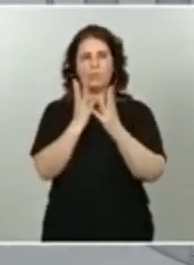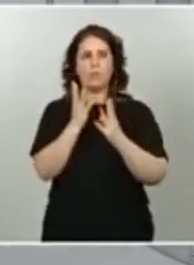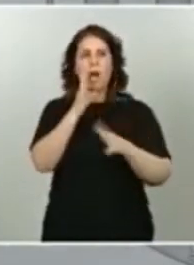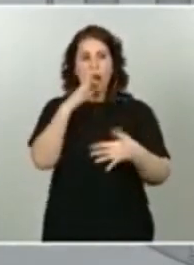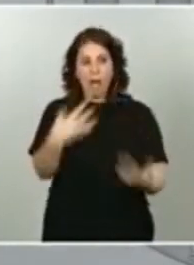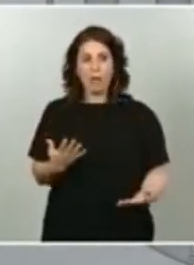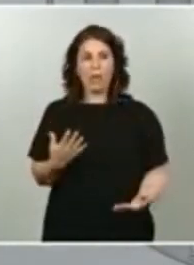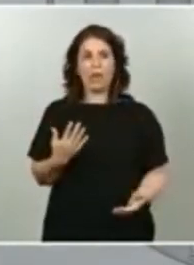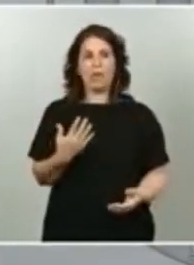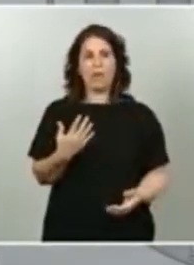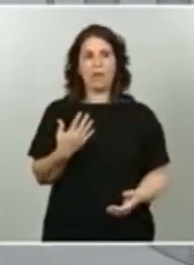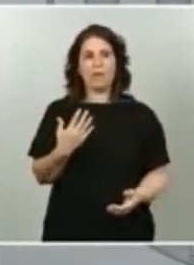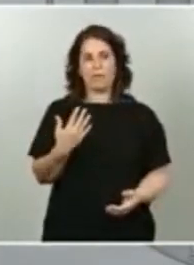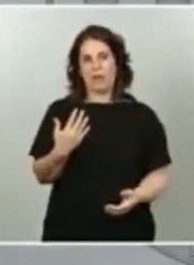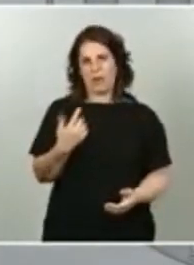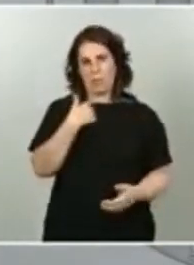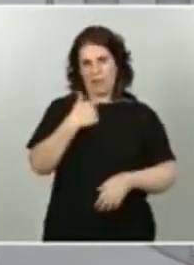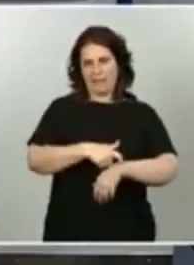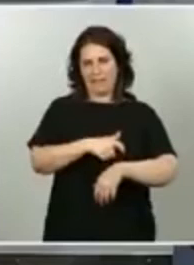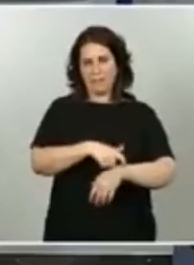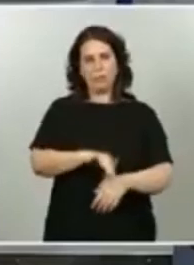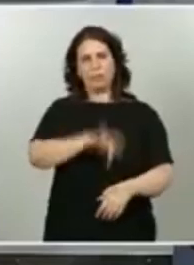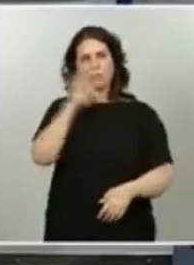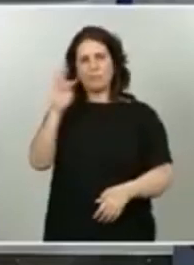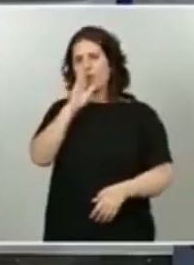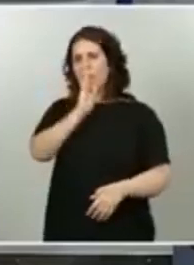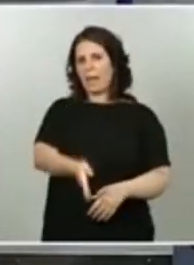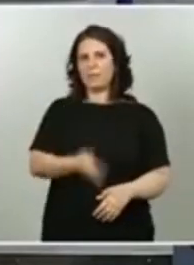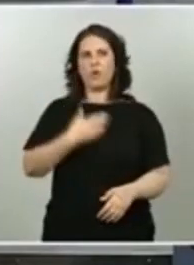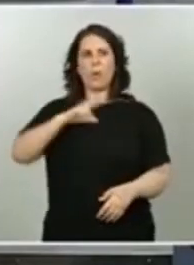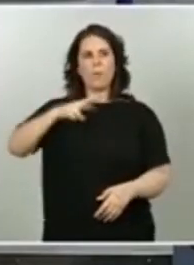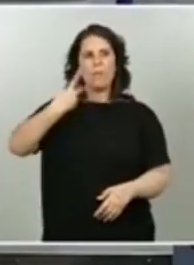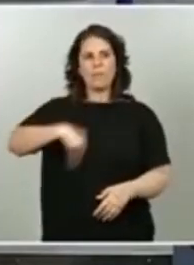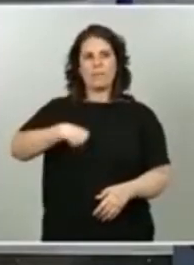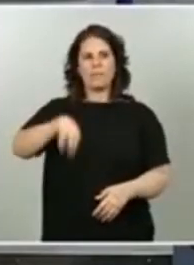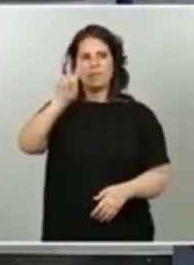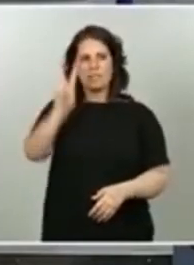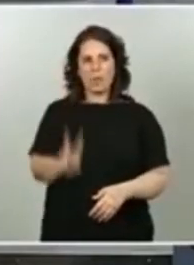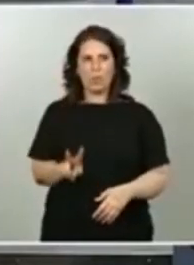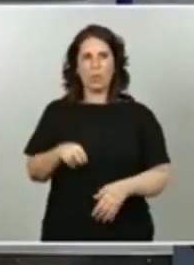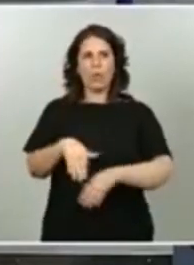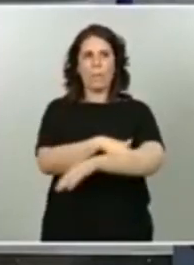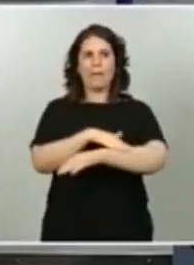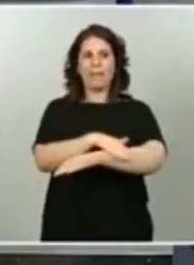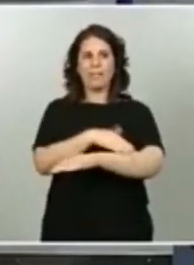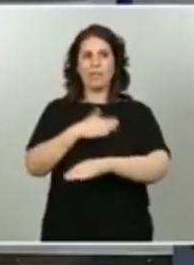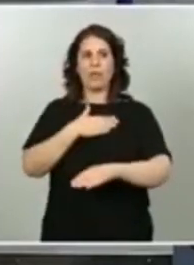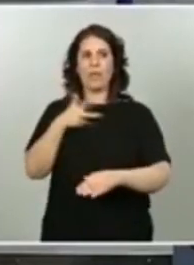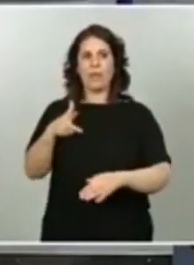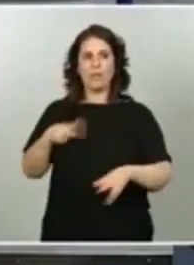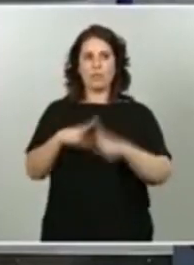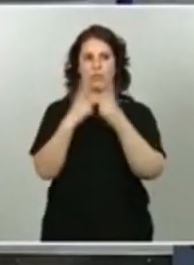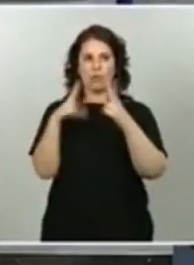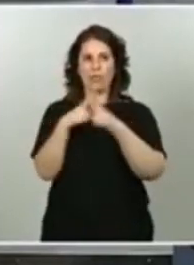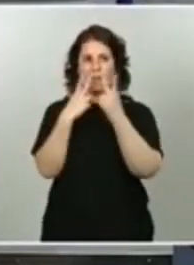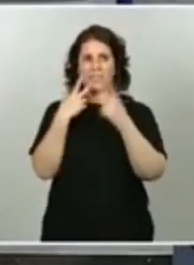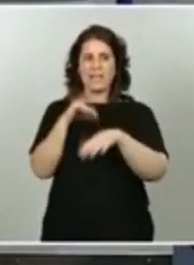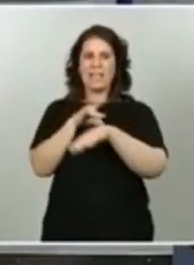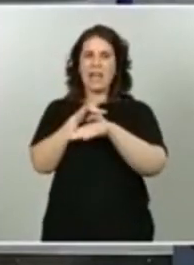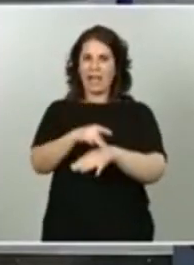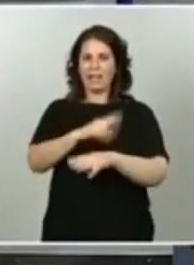para no perder un segundo, paso la palabra al vicepresidente segundo, ministro de Derechos Sociales y Agenda 2030,